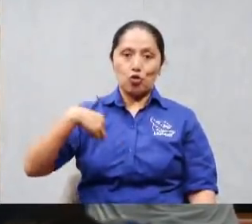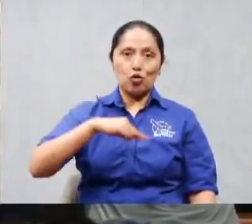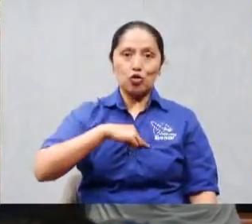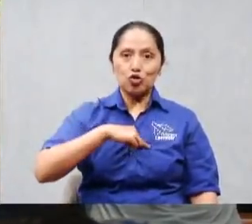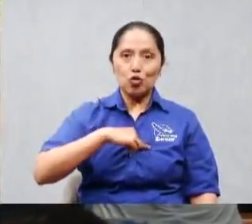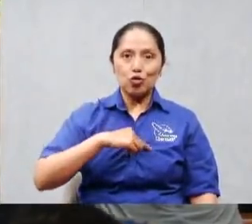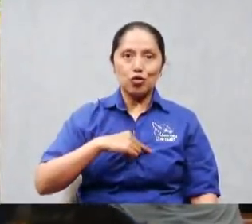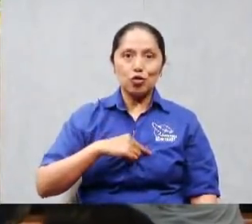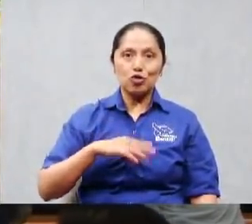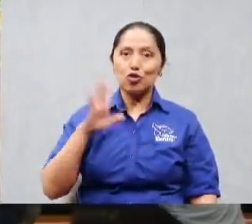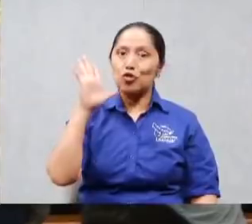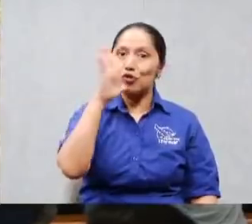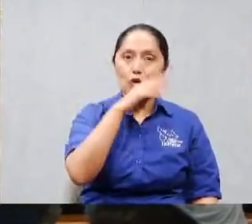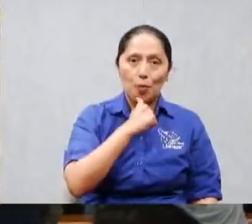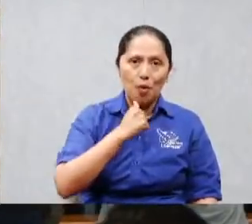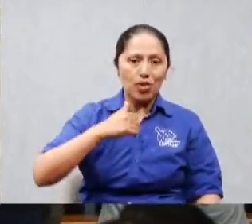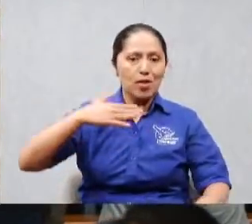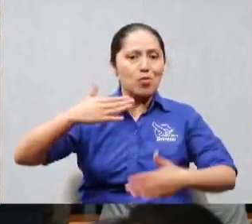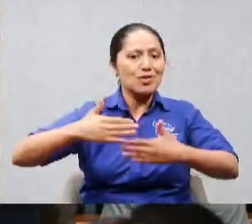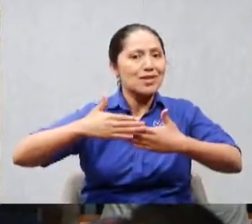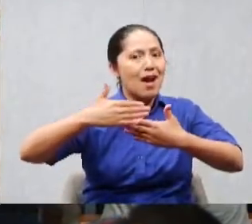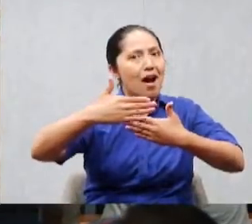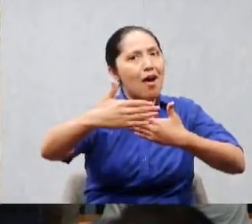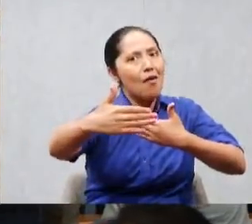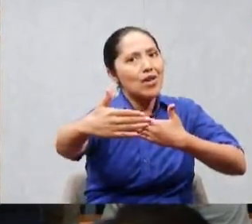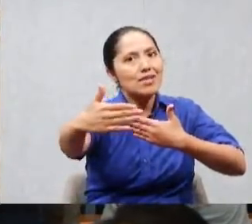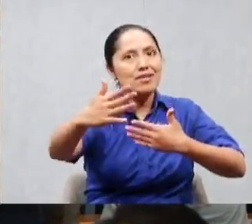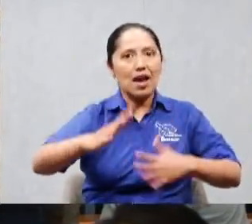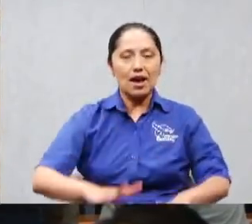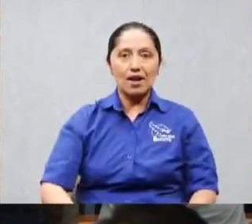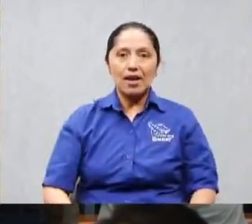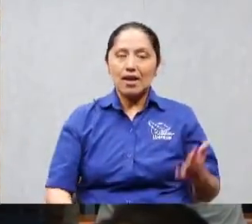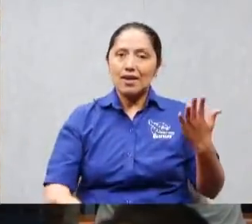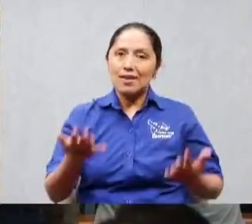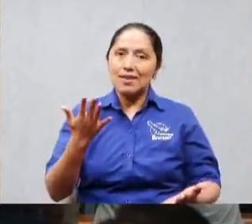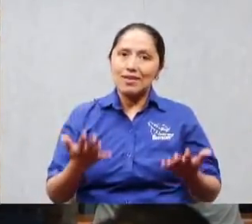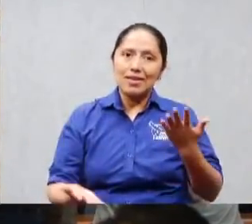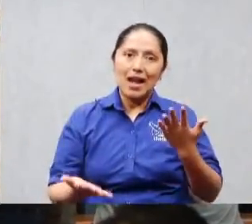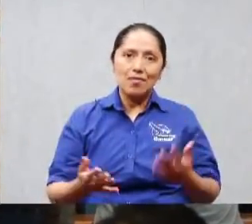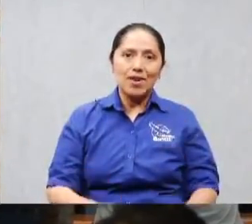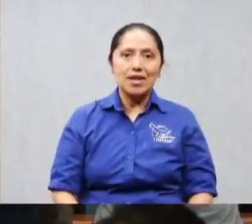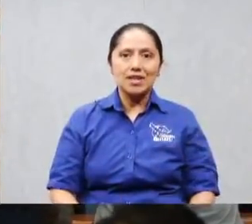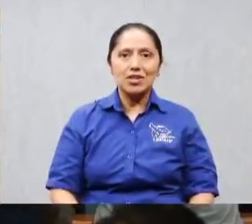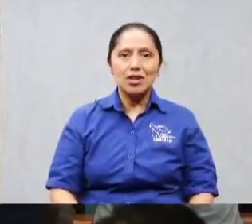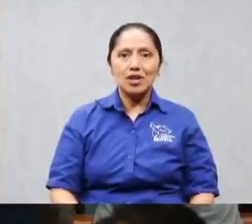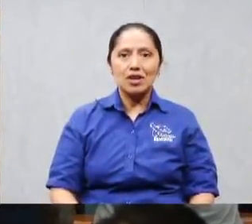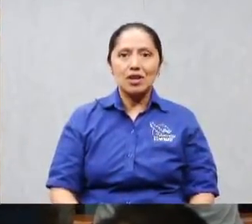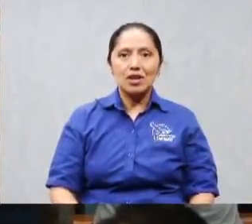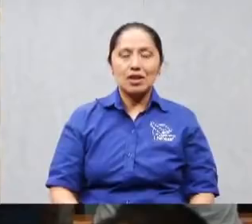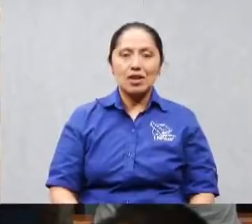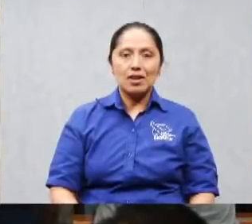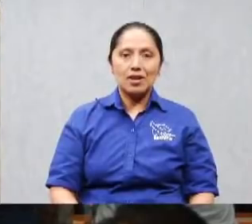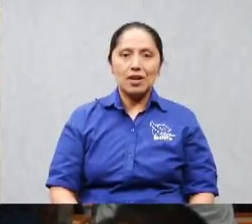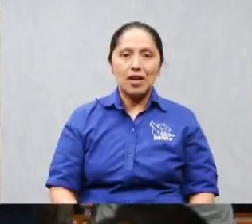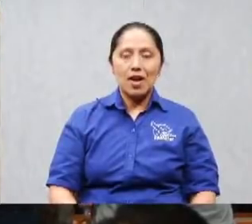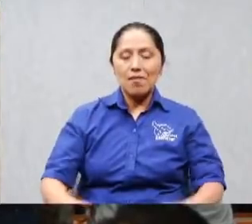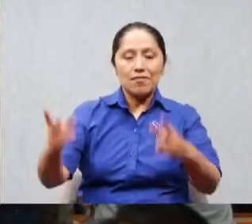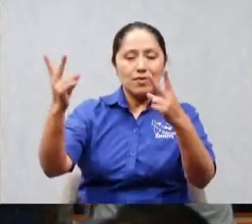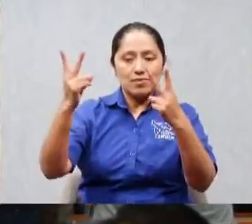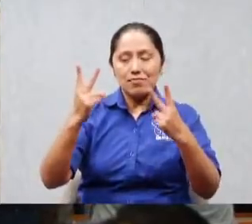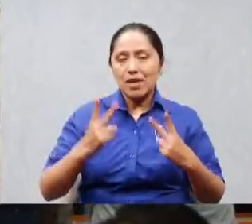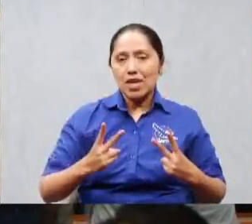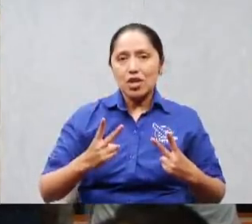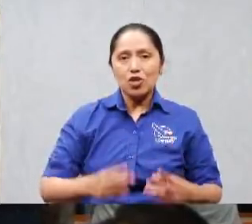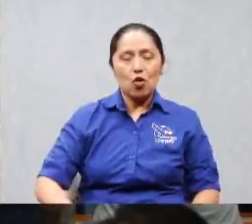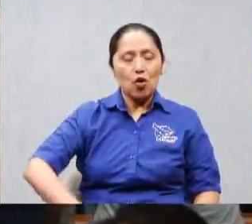tal vez vino una caída una frustración un fracaso una derrota una enfermedad